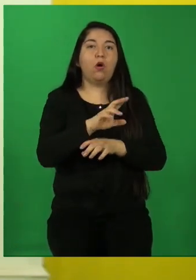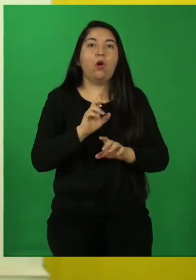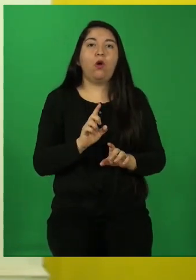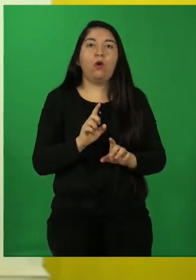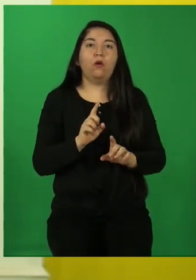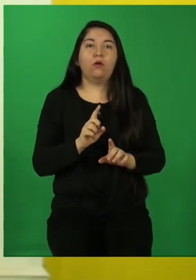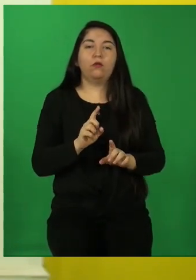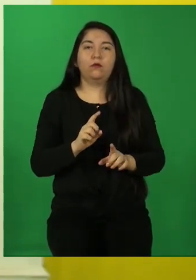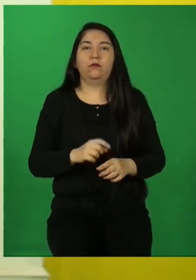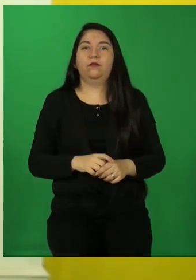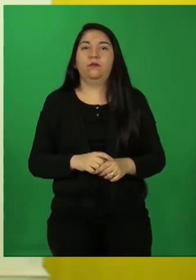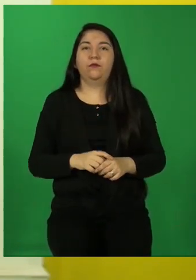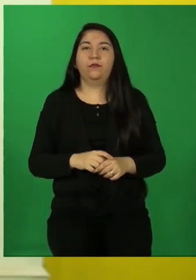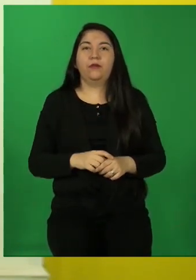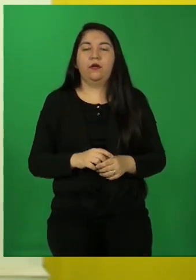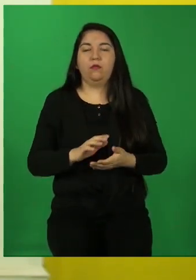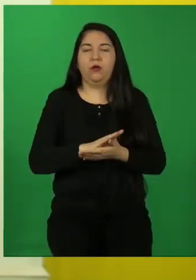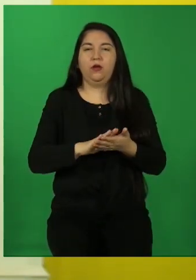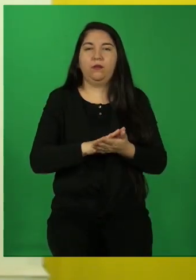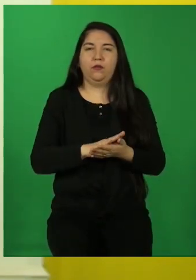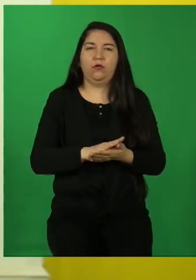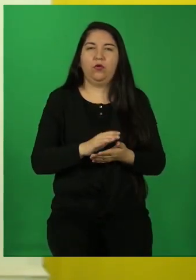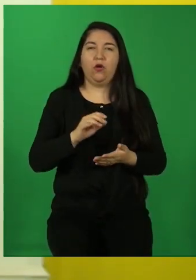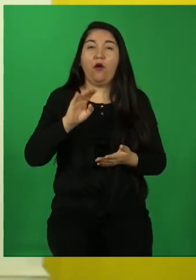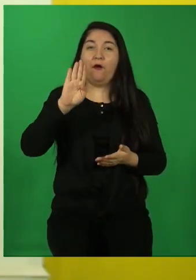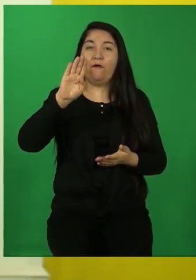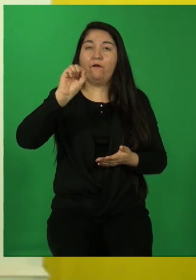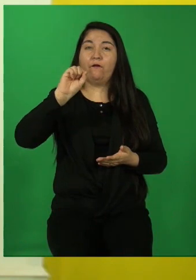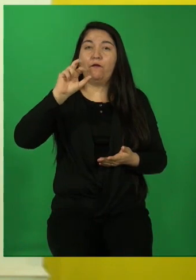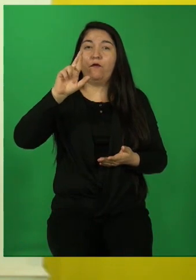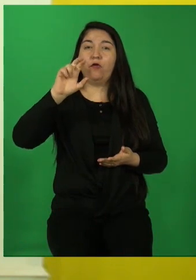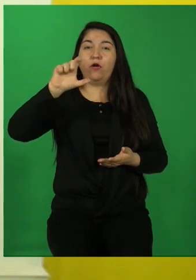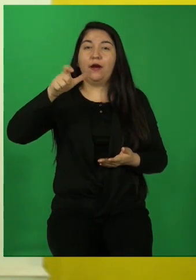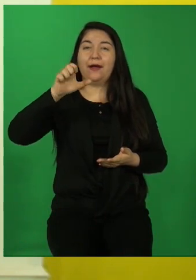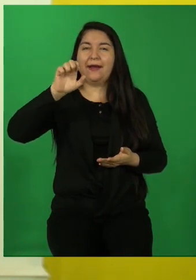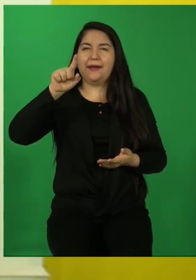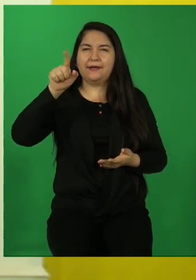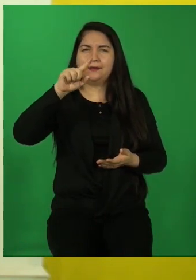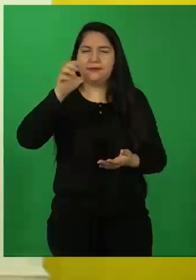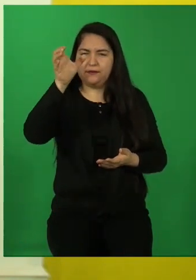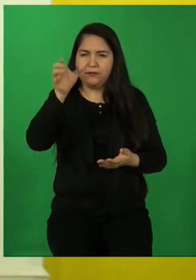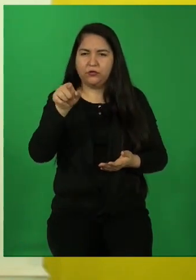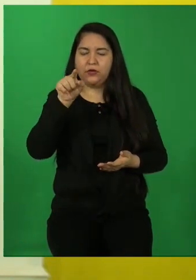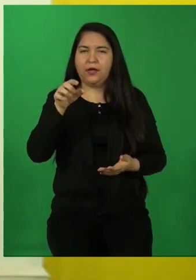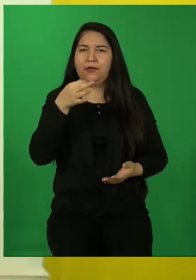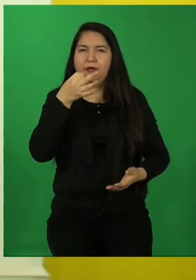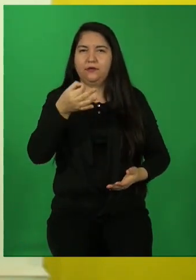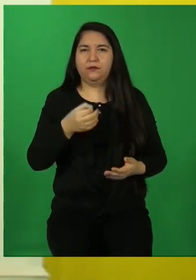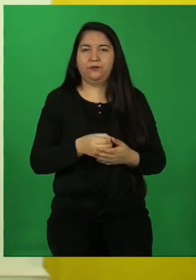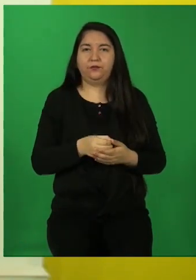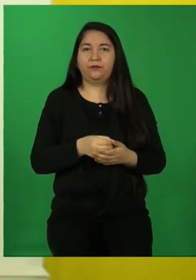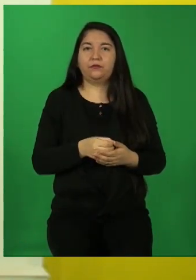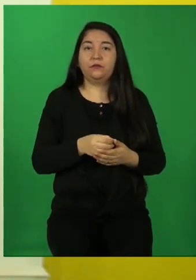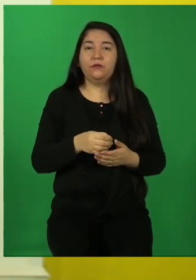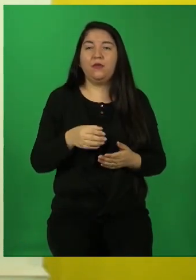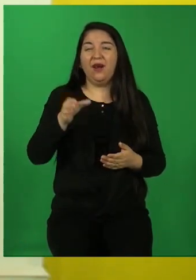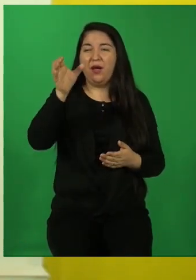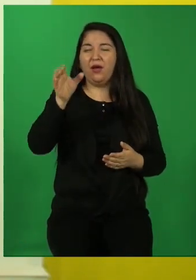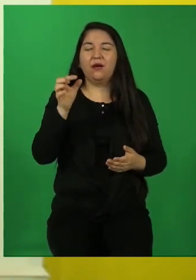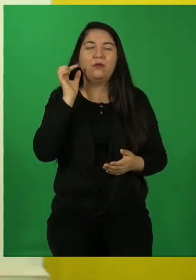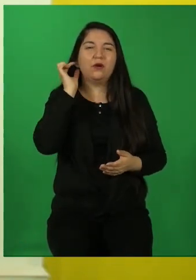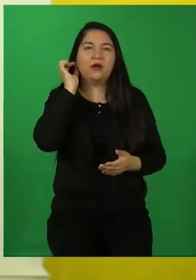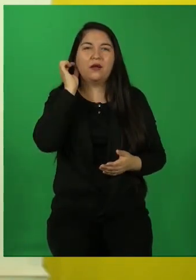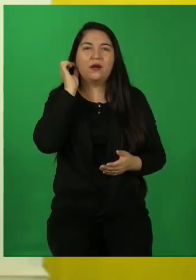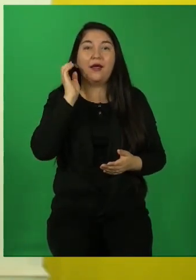caso de Jorge Luis Borges, el alfe, dice, Beatriz, Beatriz